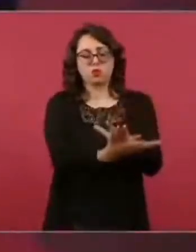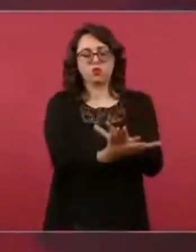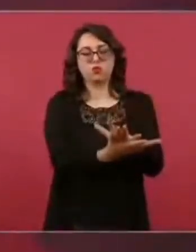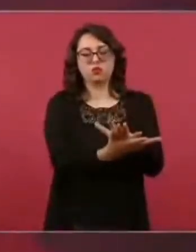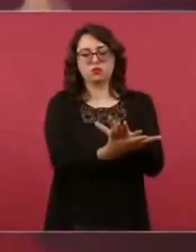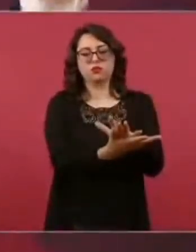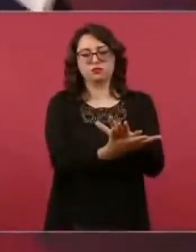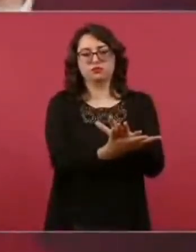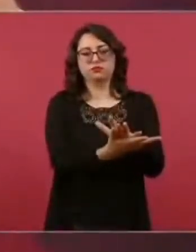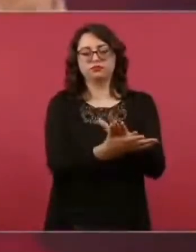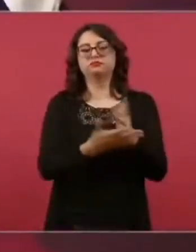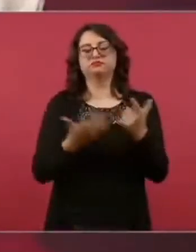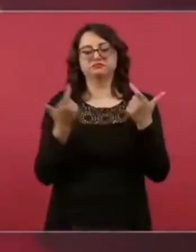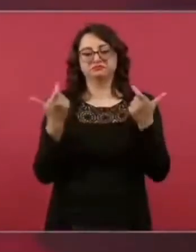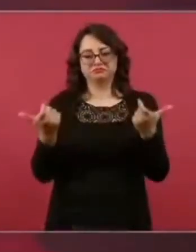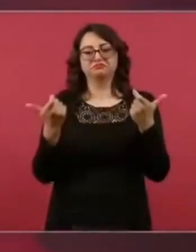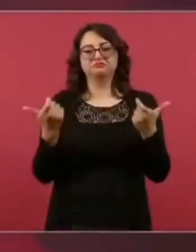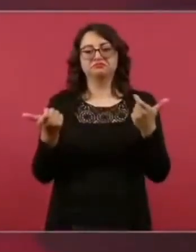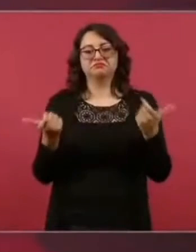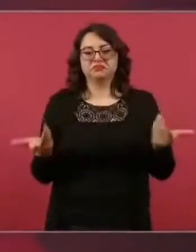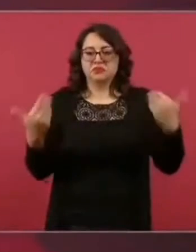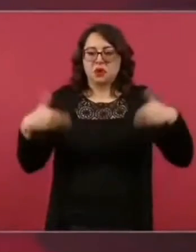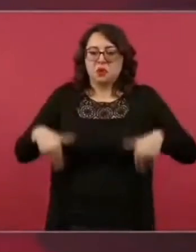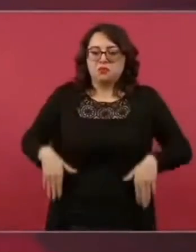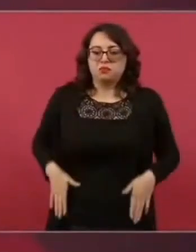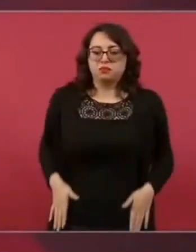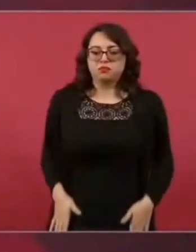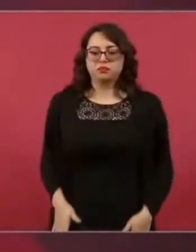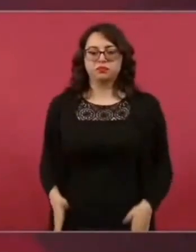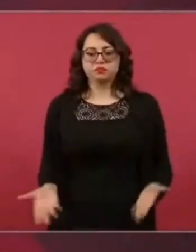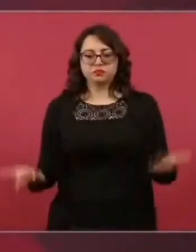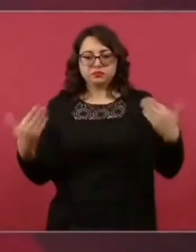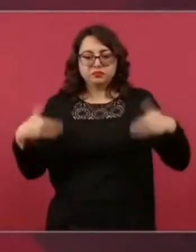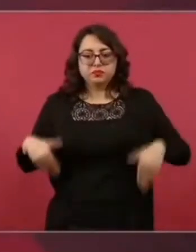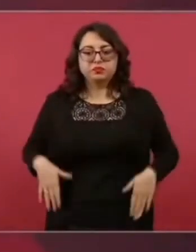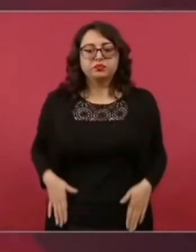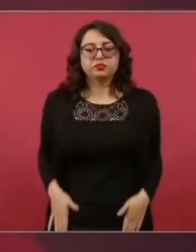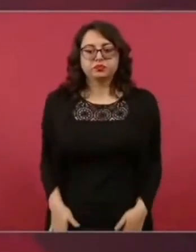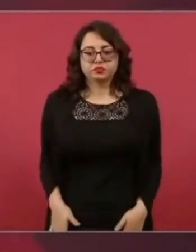sacan provecho de esos gobiernos